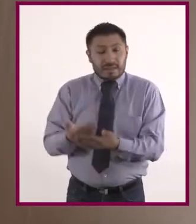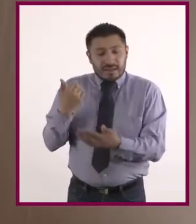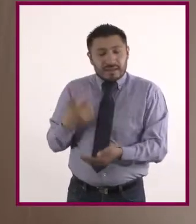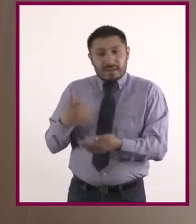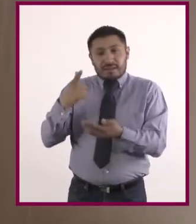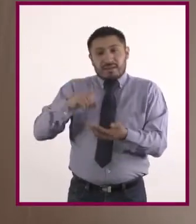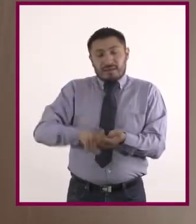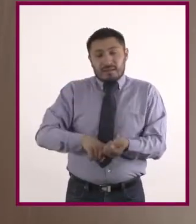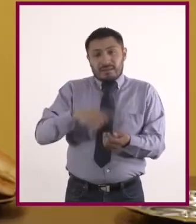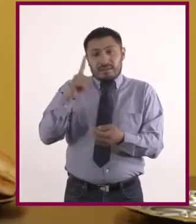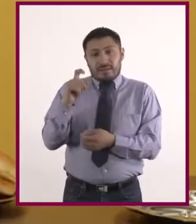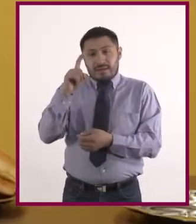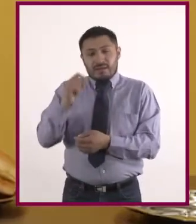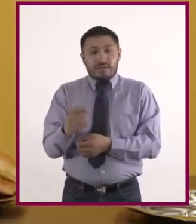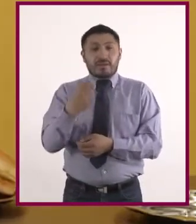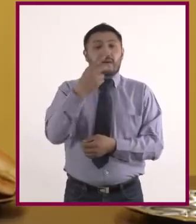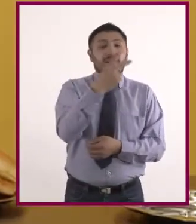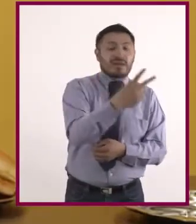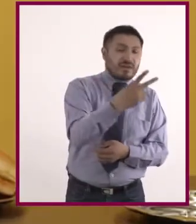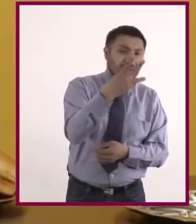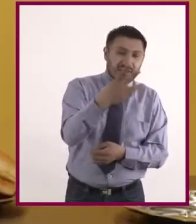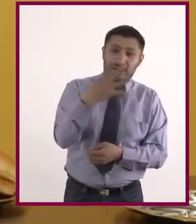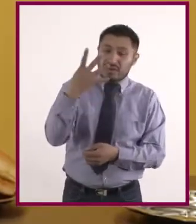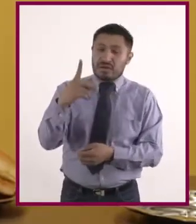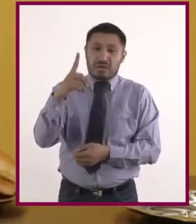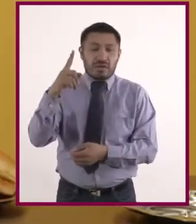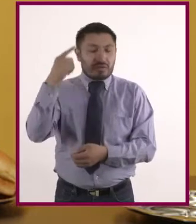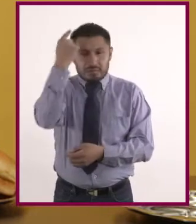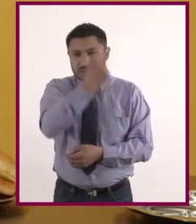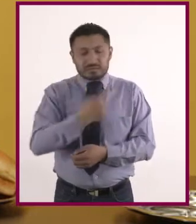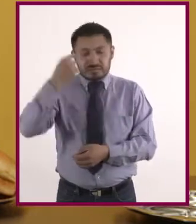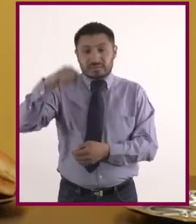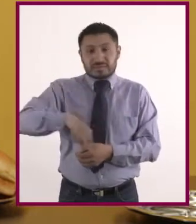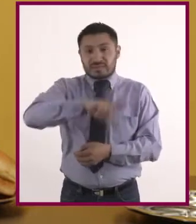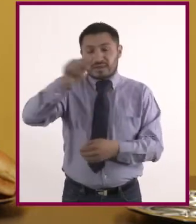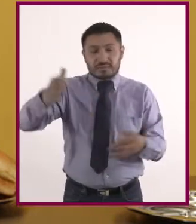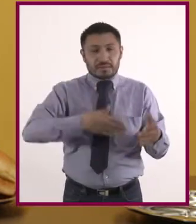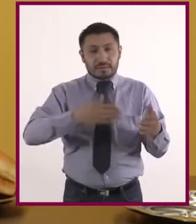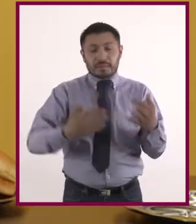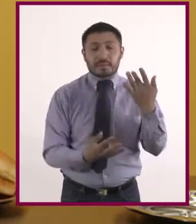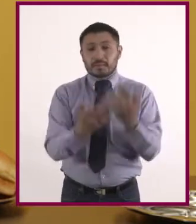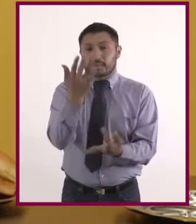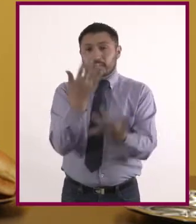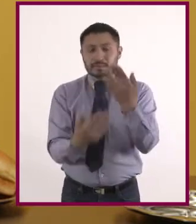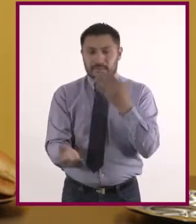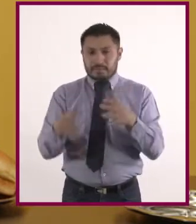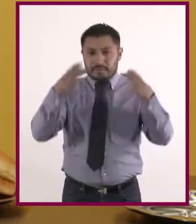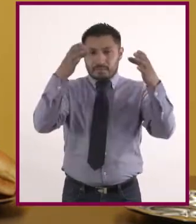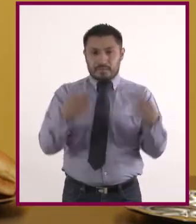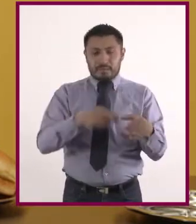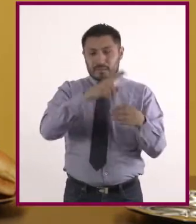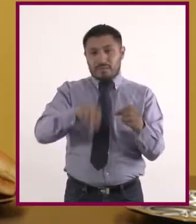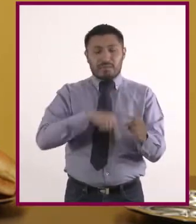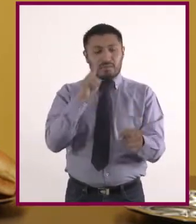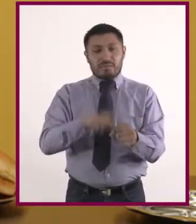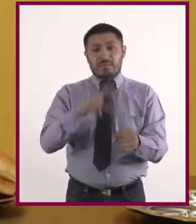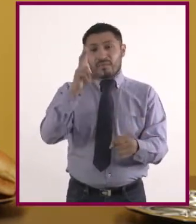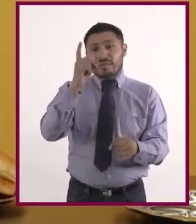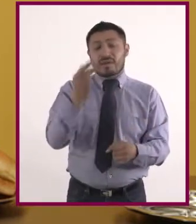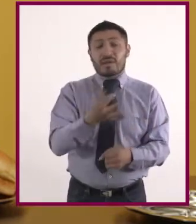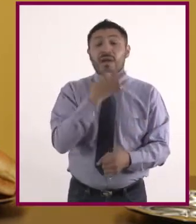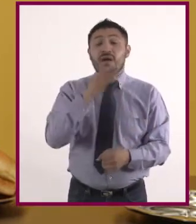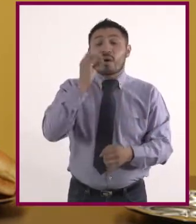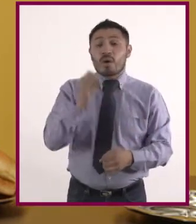durante dos a tres o a cuatro horas y luego fueron cocidas, ya sea en una olla normal por unos 30 minutos